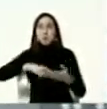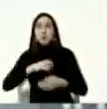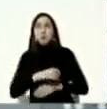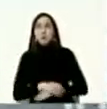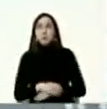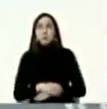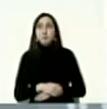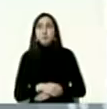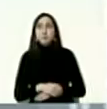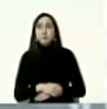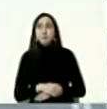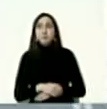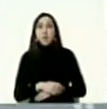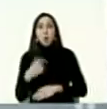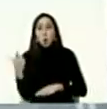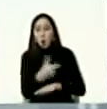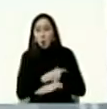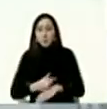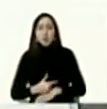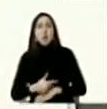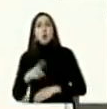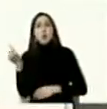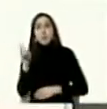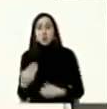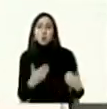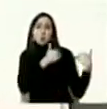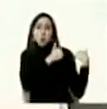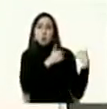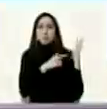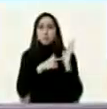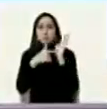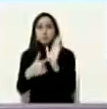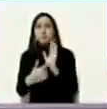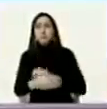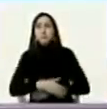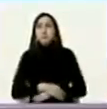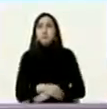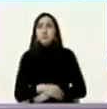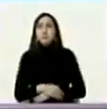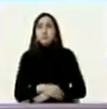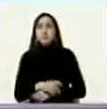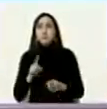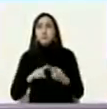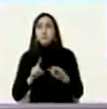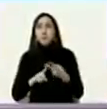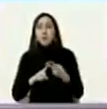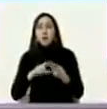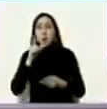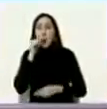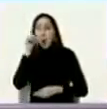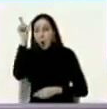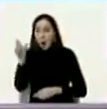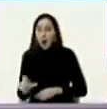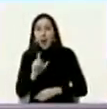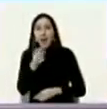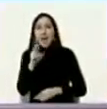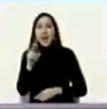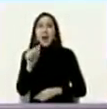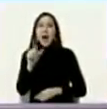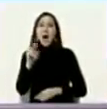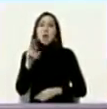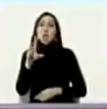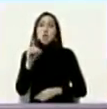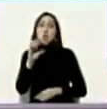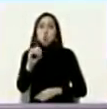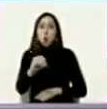gómez gobierno de la república bolivariana de venezuela gerardo blay pérez la